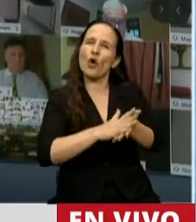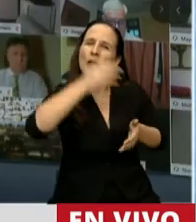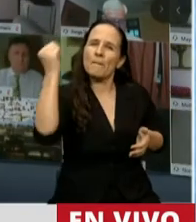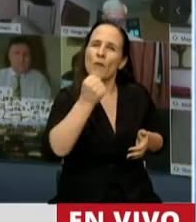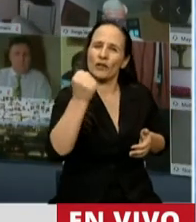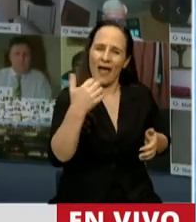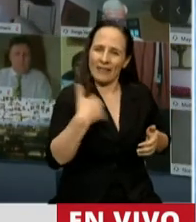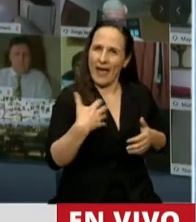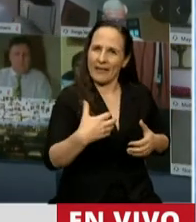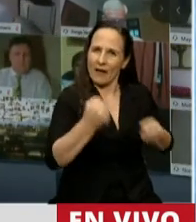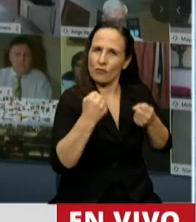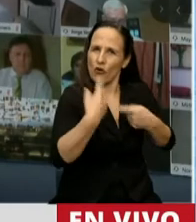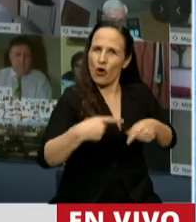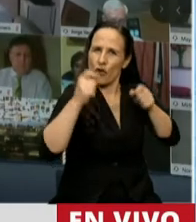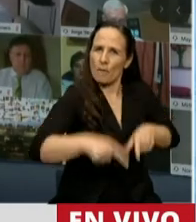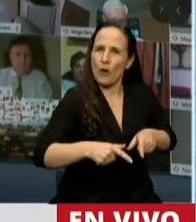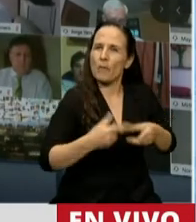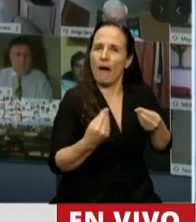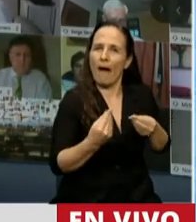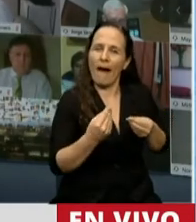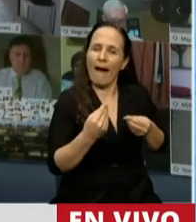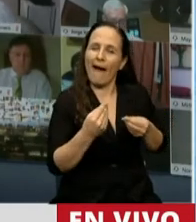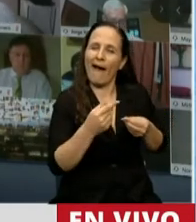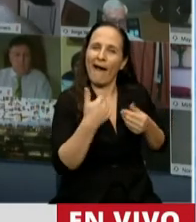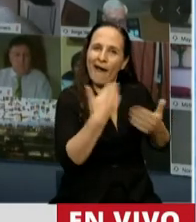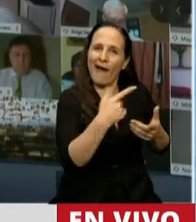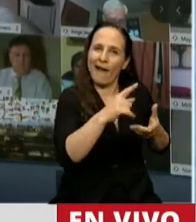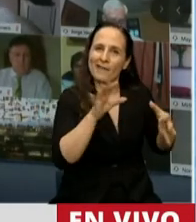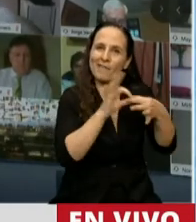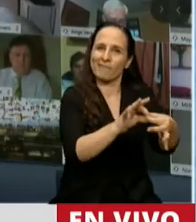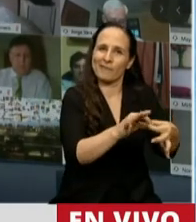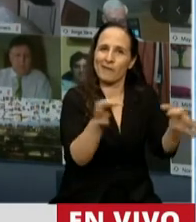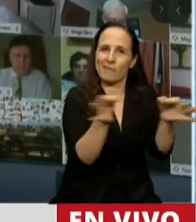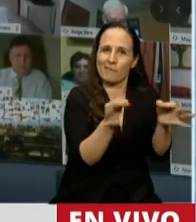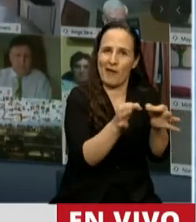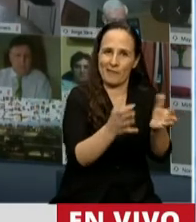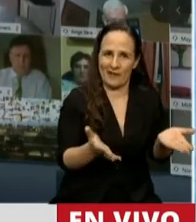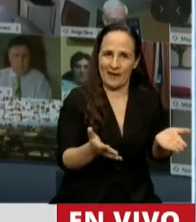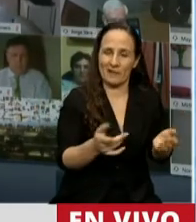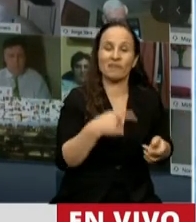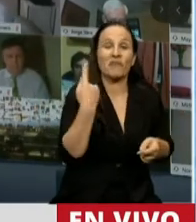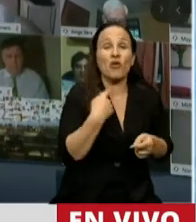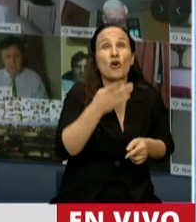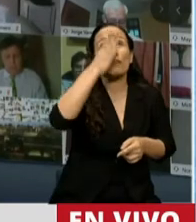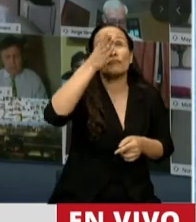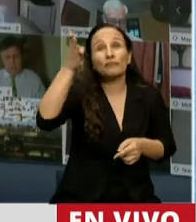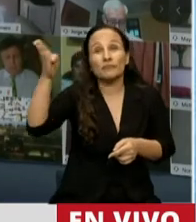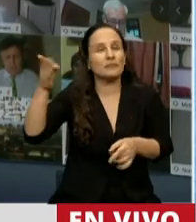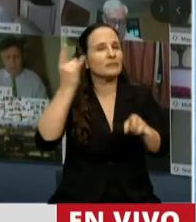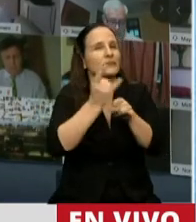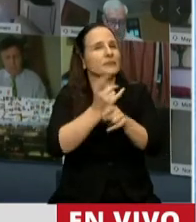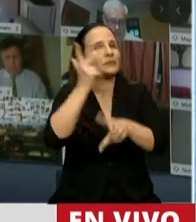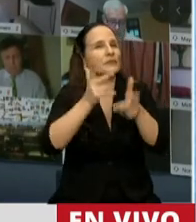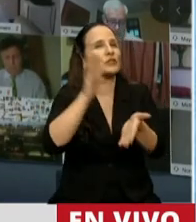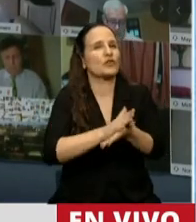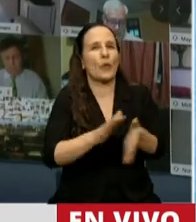Es imposible pensar nuestro lugar en el mundo sin hablar de las Islas. Y quiero decir que